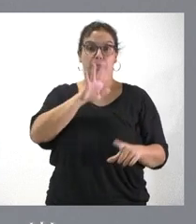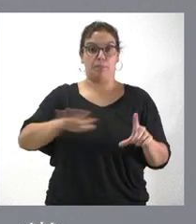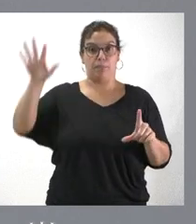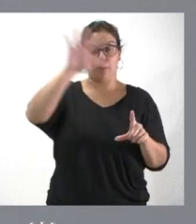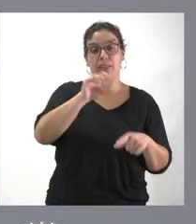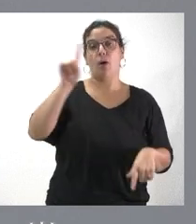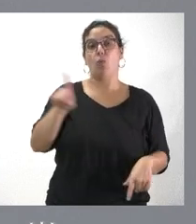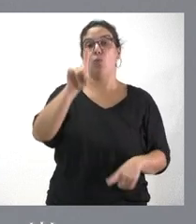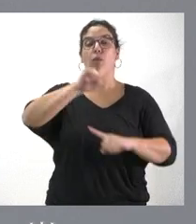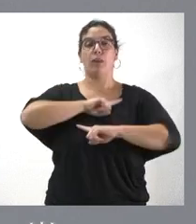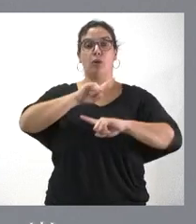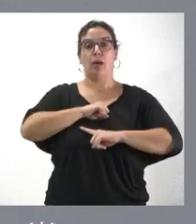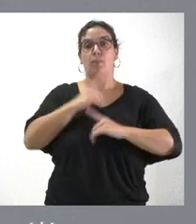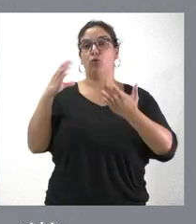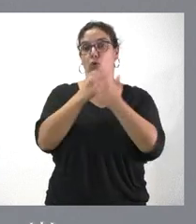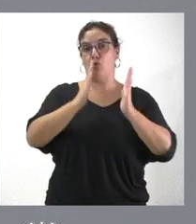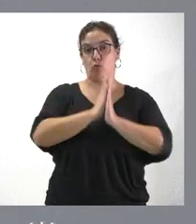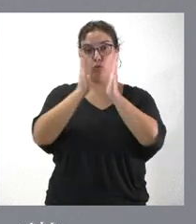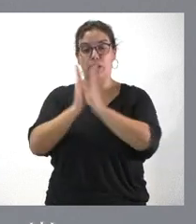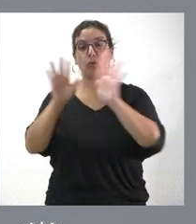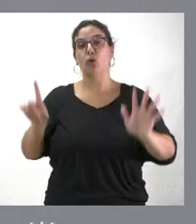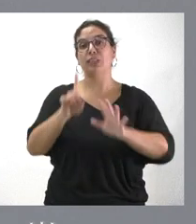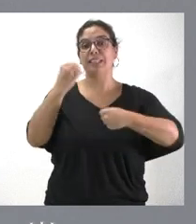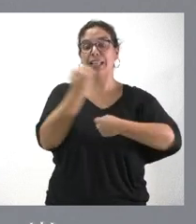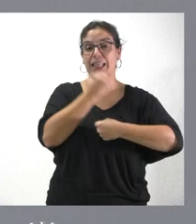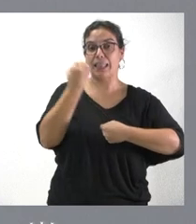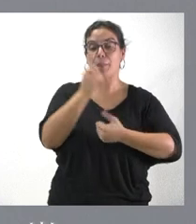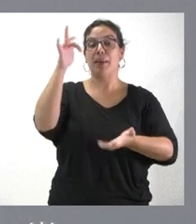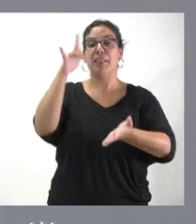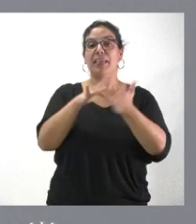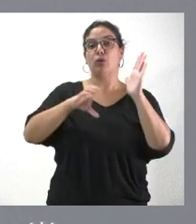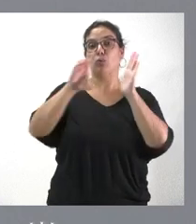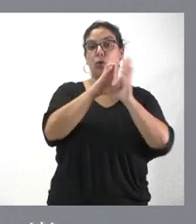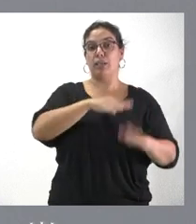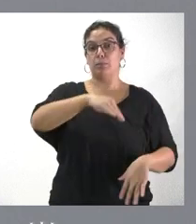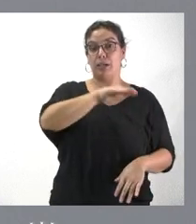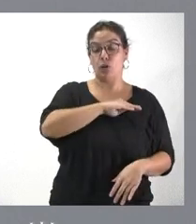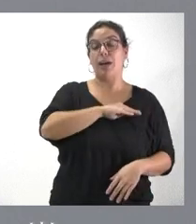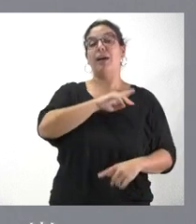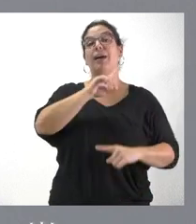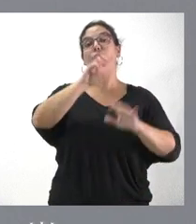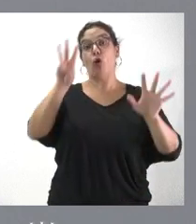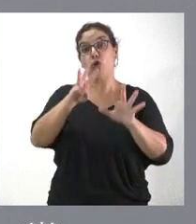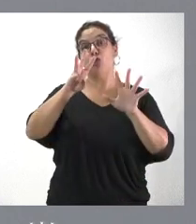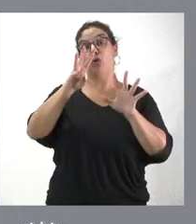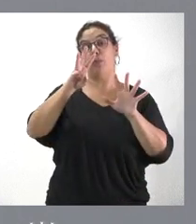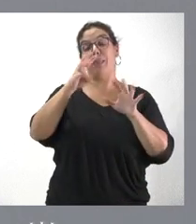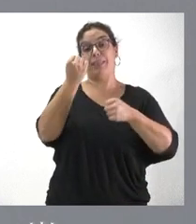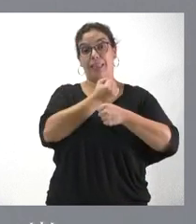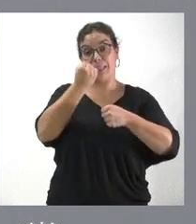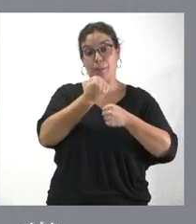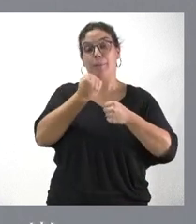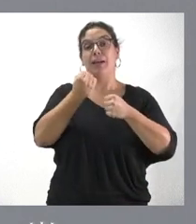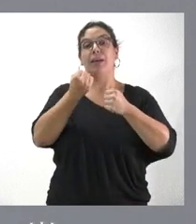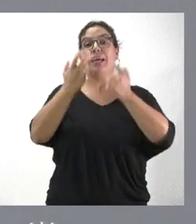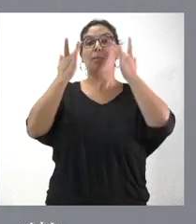de noviembre, Fiesta de Todos los Santos, 6 de diciembre, Día de la Constitución Española y 8 de diciembre, Inmaculada